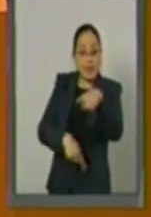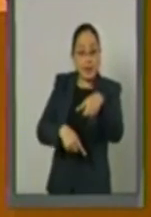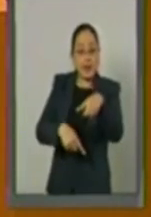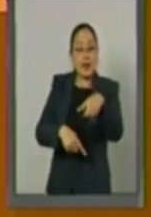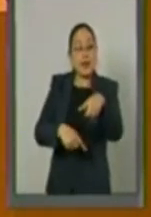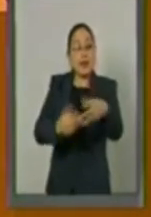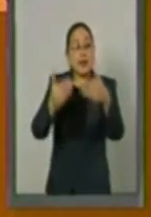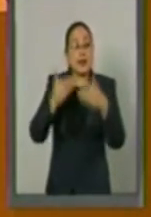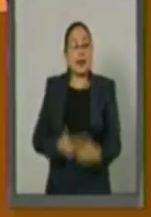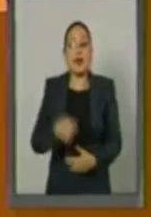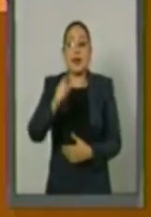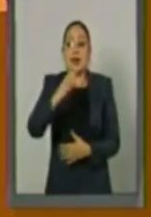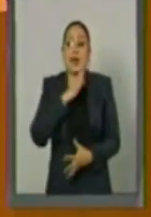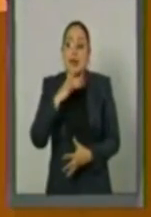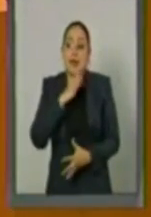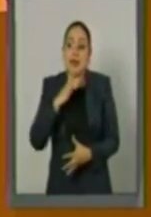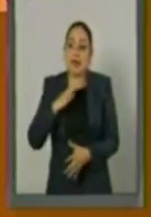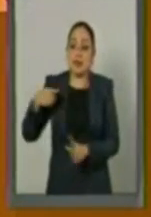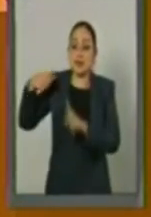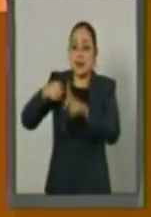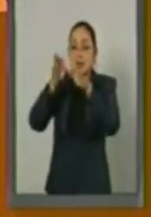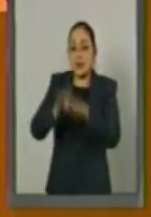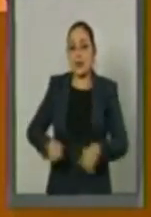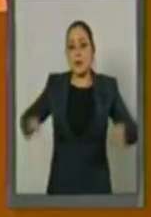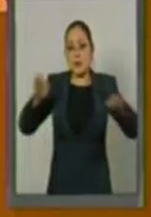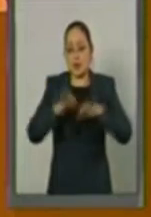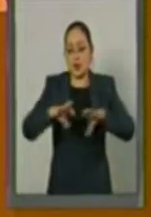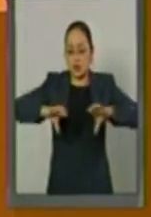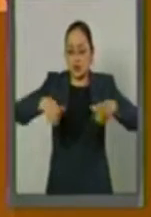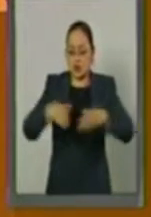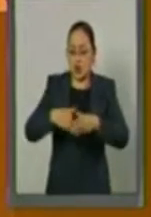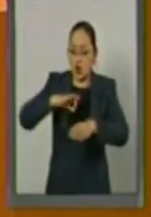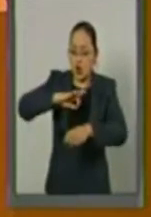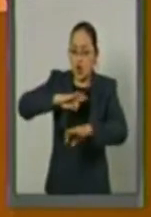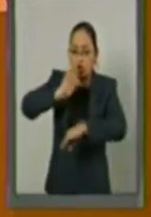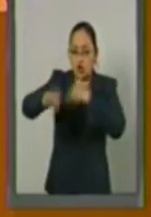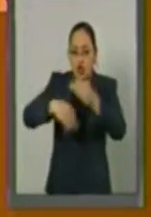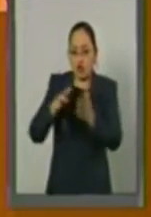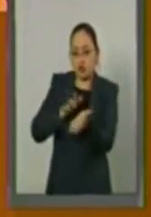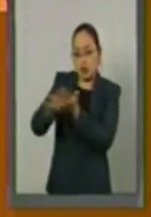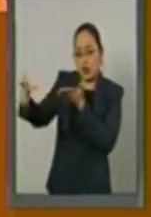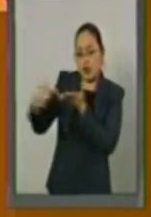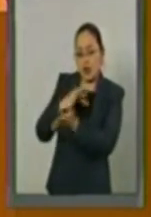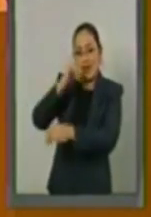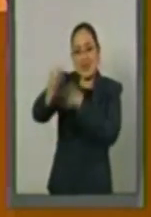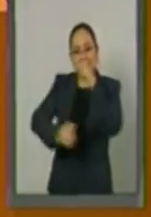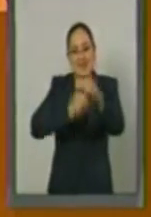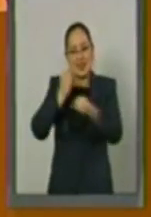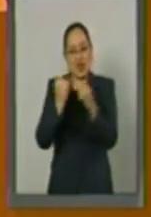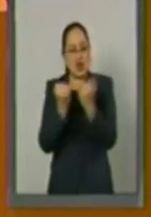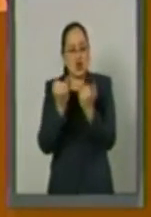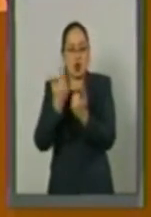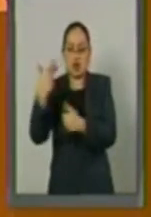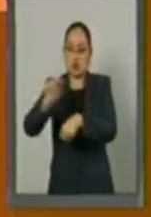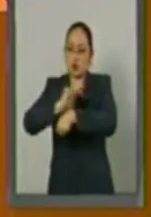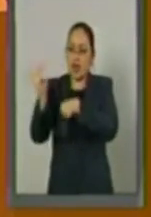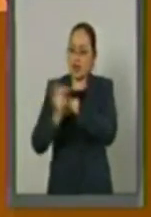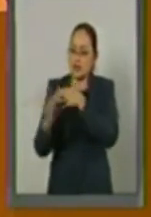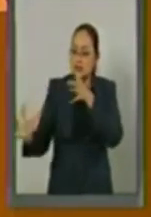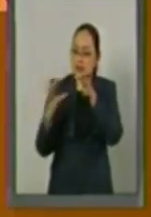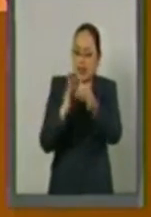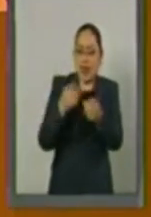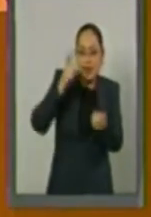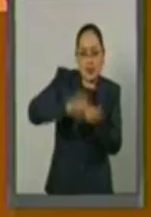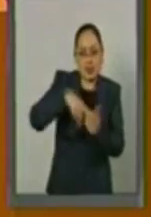ponerlo en el centro de la política de cooperación internacional y de los Estados miembros en sus políticas al